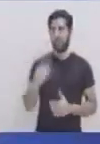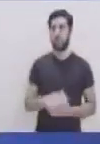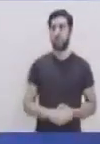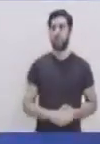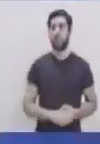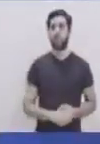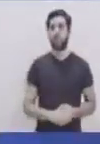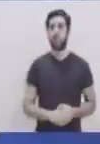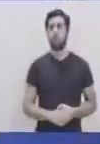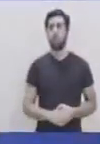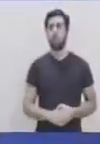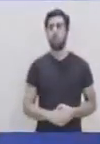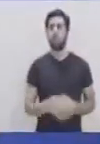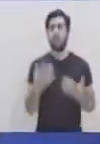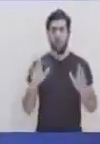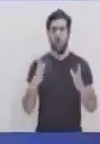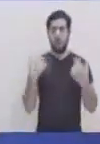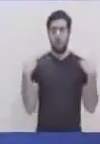estacionario